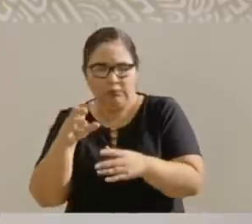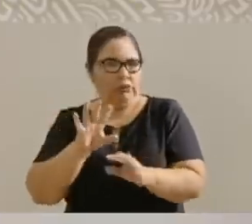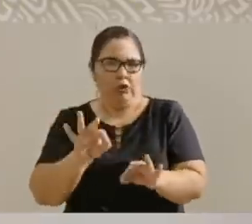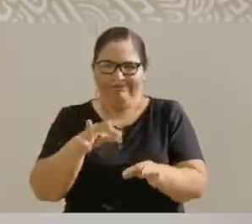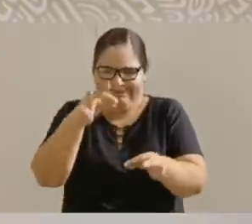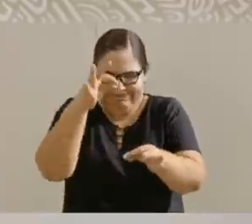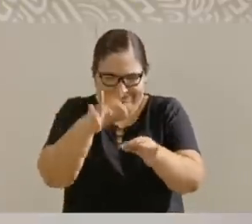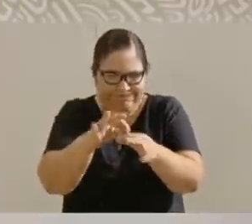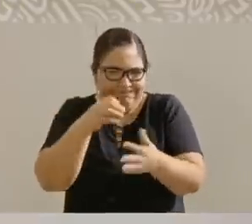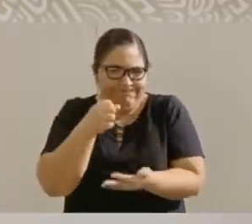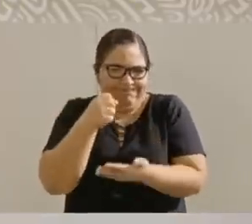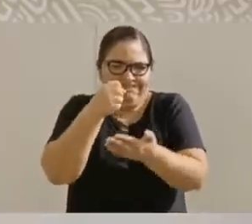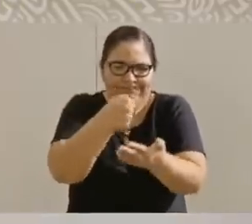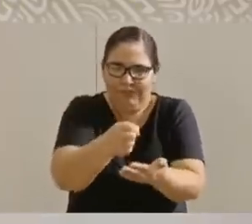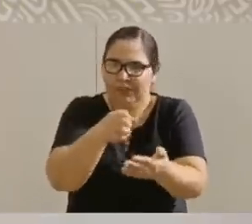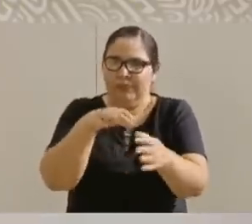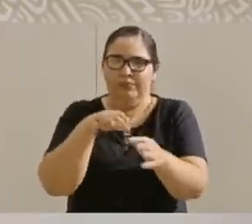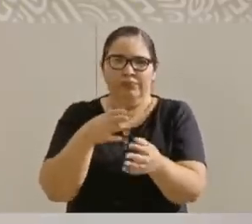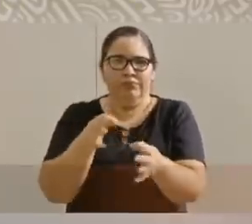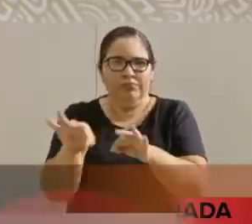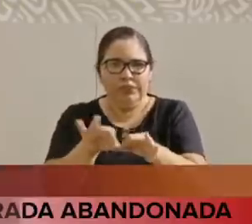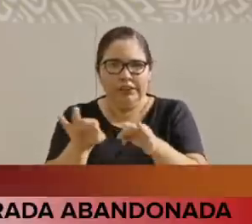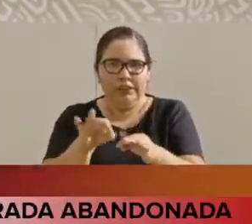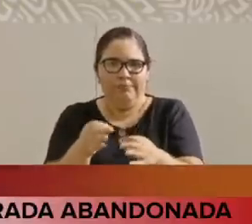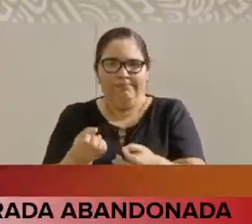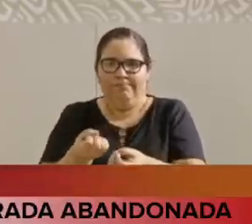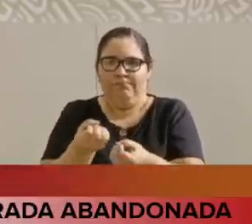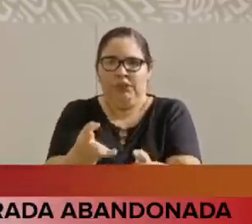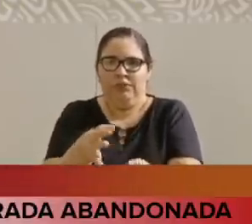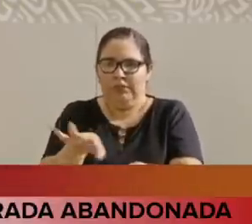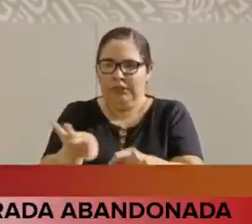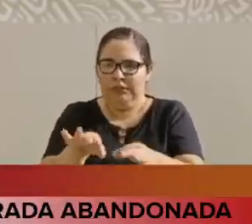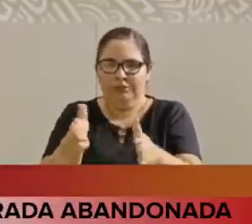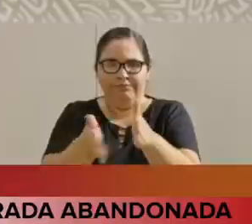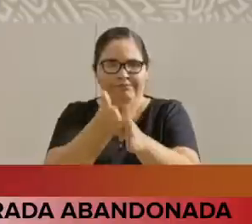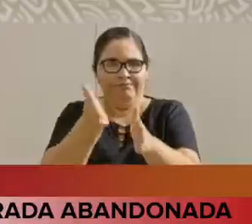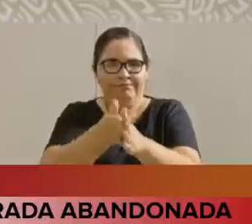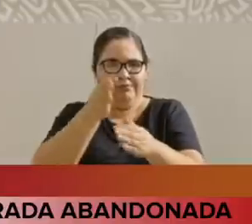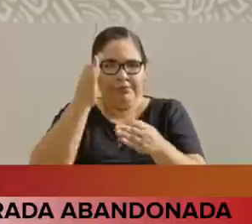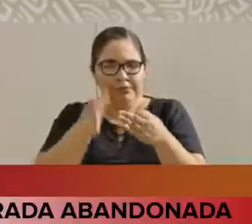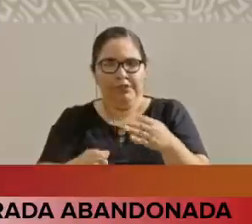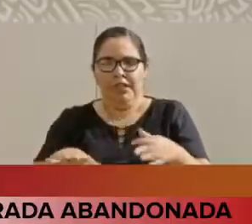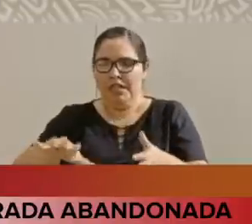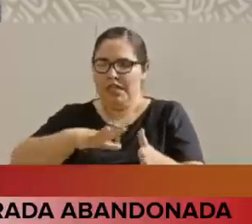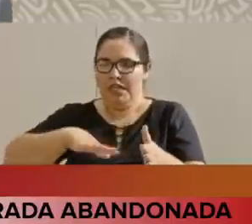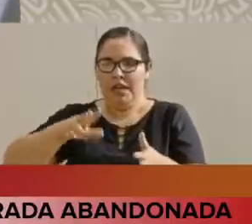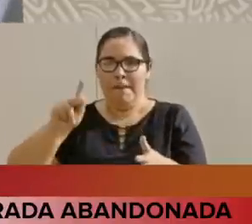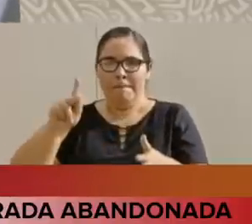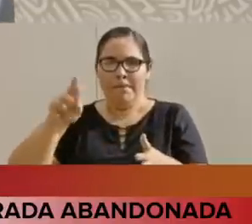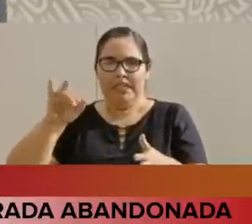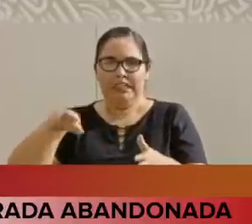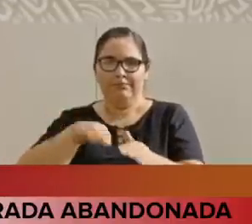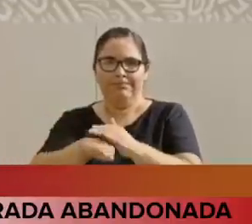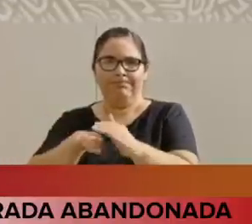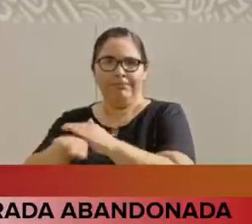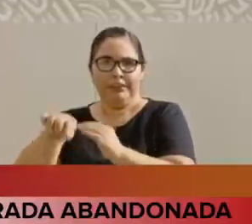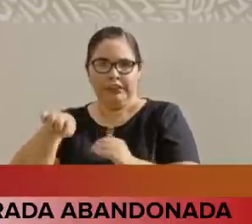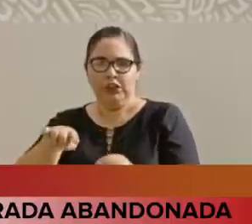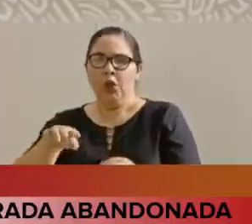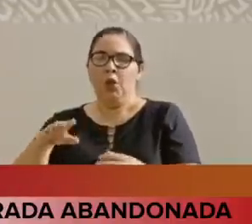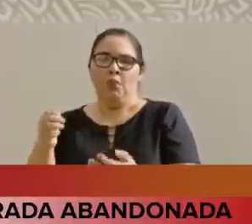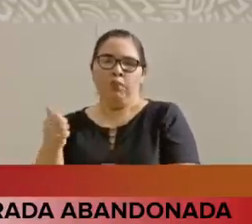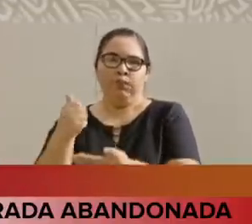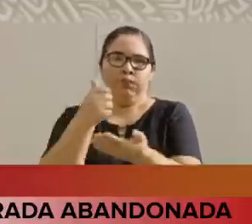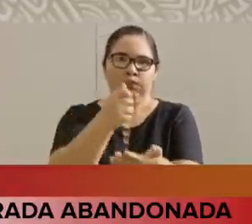los recursos para financiar esta obra. Recursos del presupuesto federal,